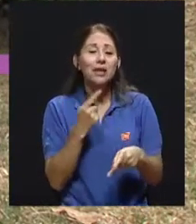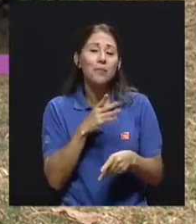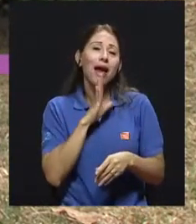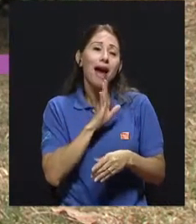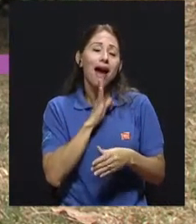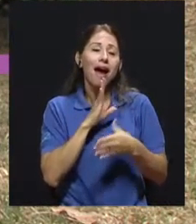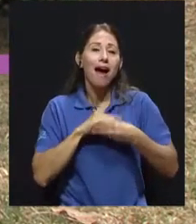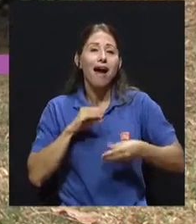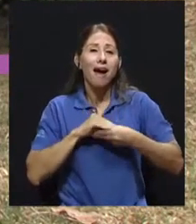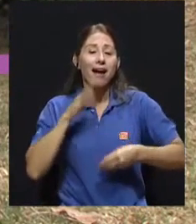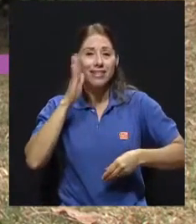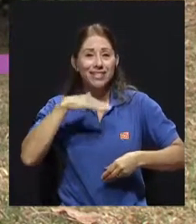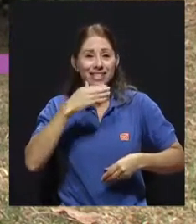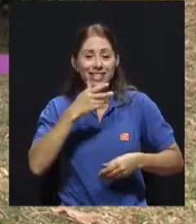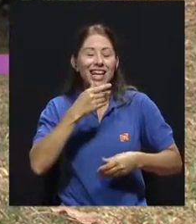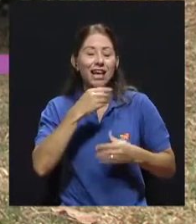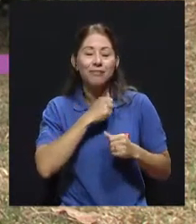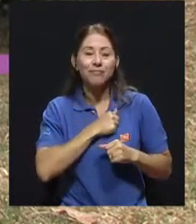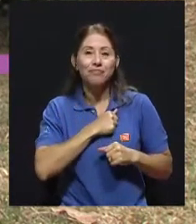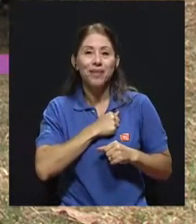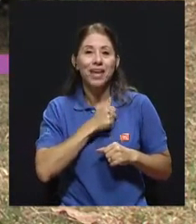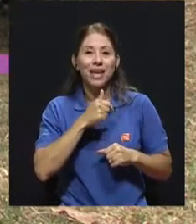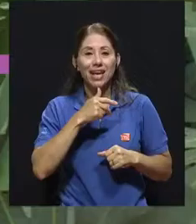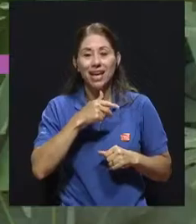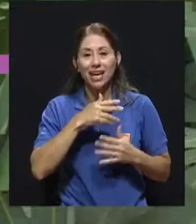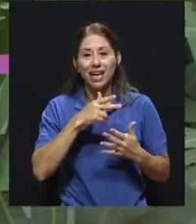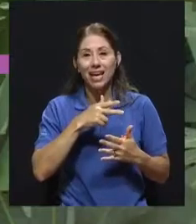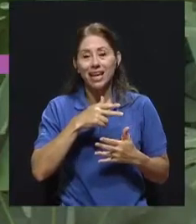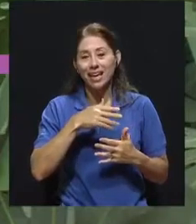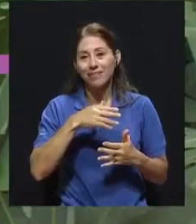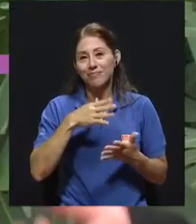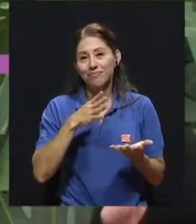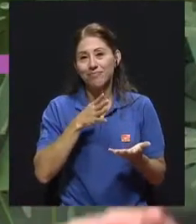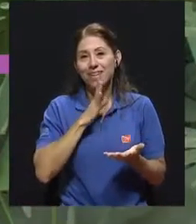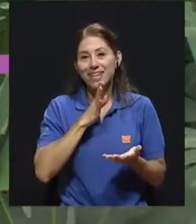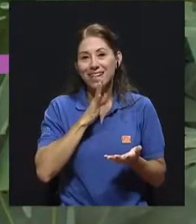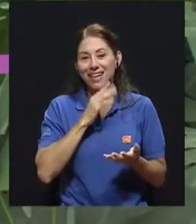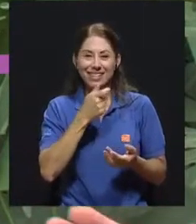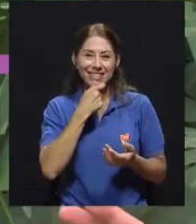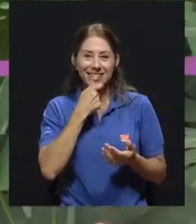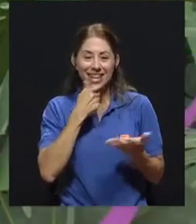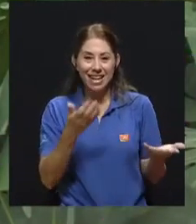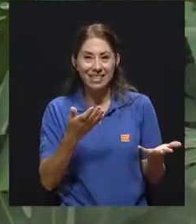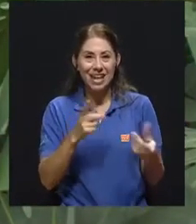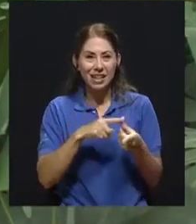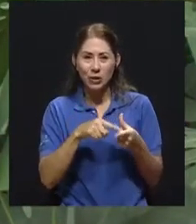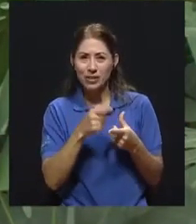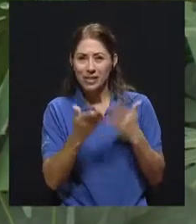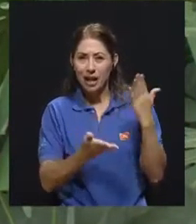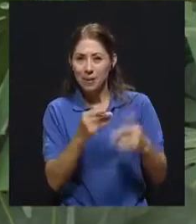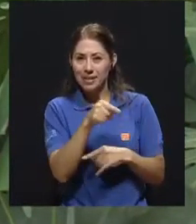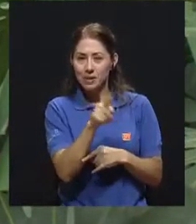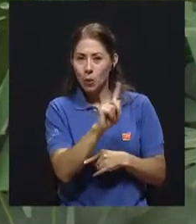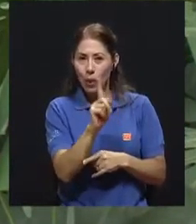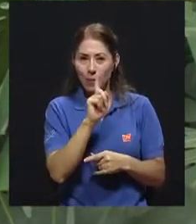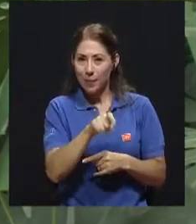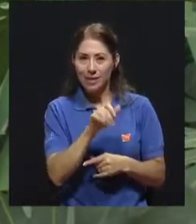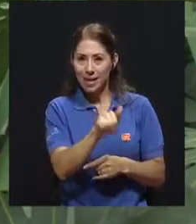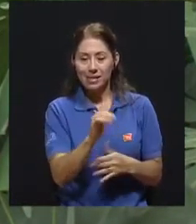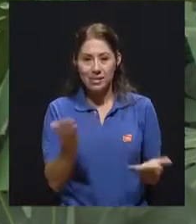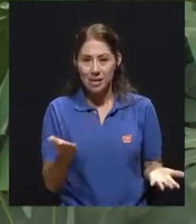le representa un medio de entrada para ser socialmente aceptado. Y de pronto eso no, como que no debería ser tan bueno.